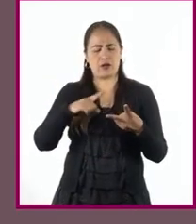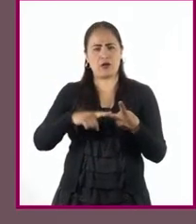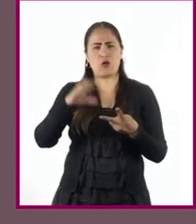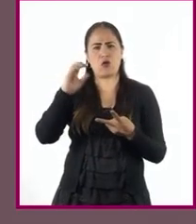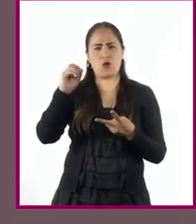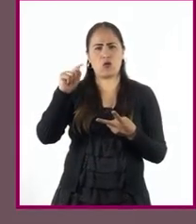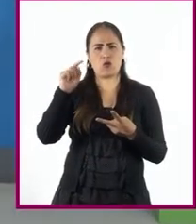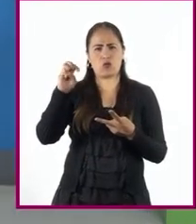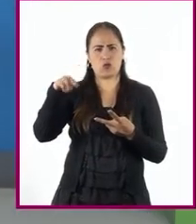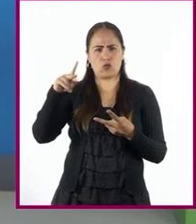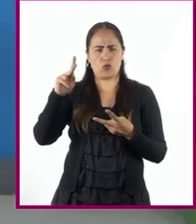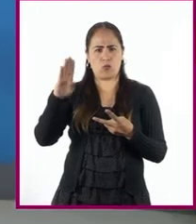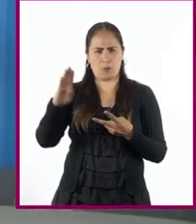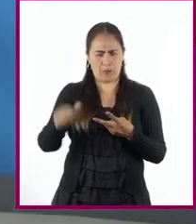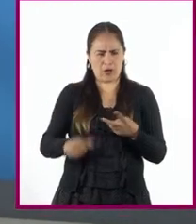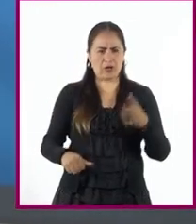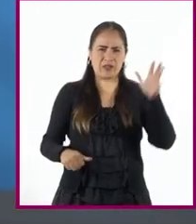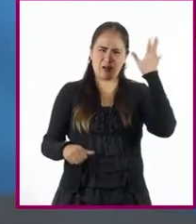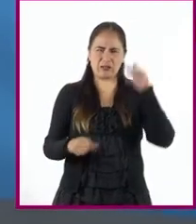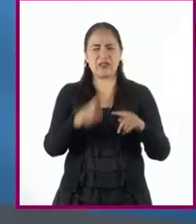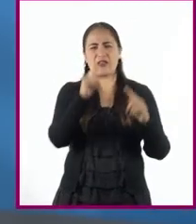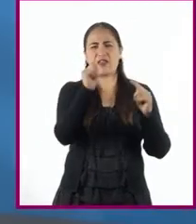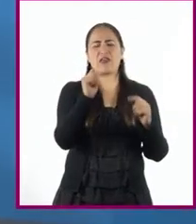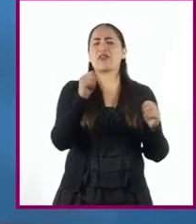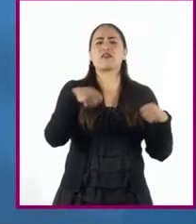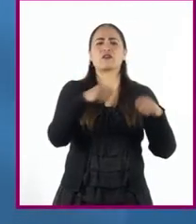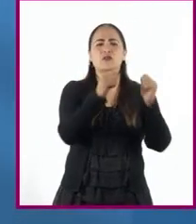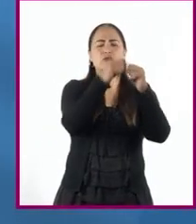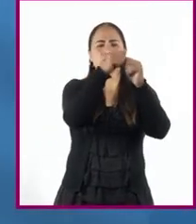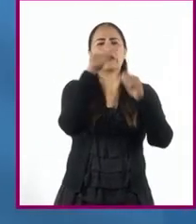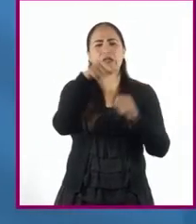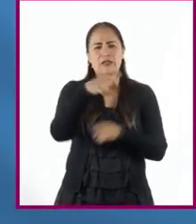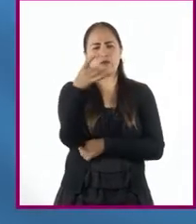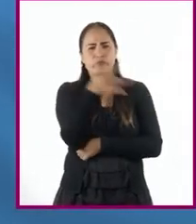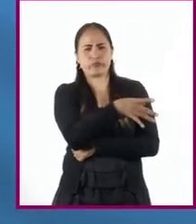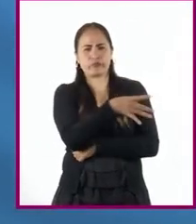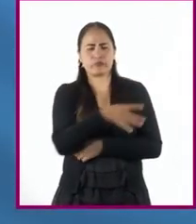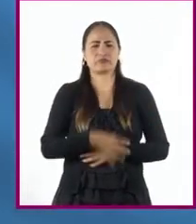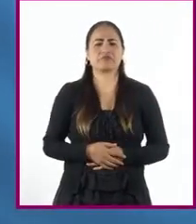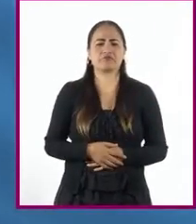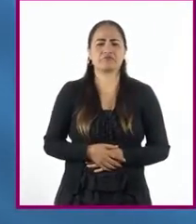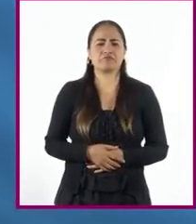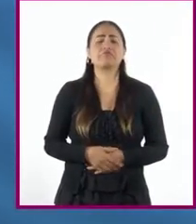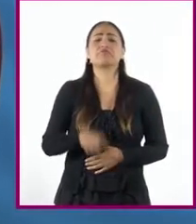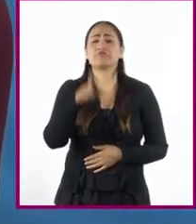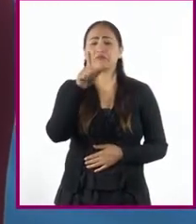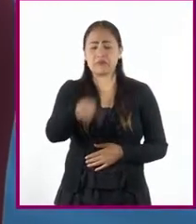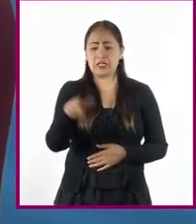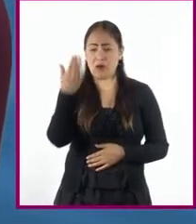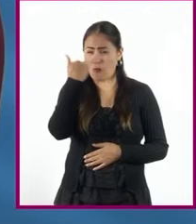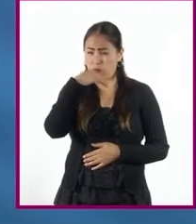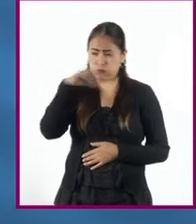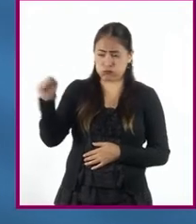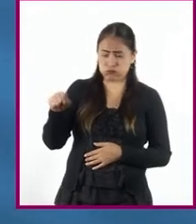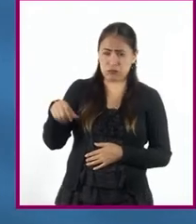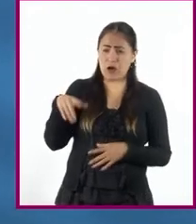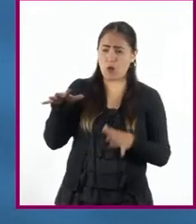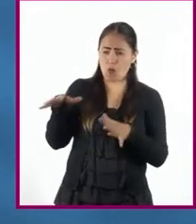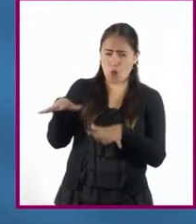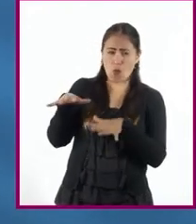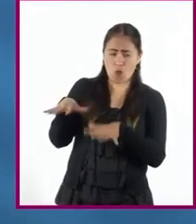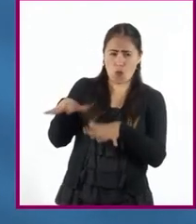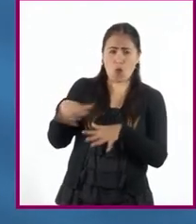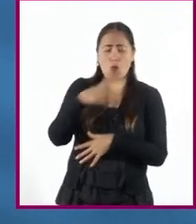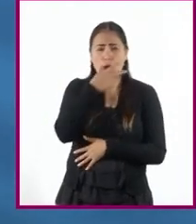Tenochtitlán. Su destreza en las artes bélicas sorprendió enormemente a los soldados, según menciona